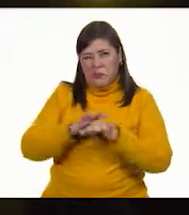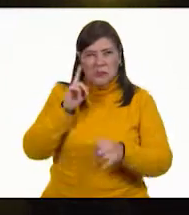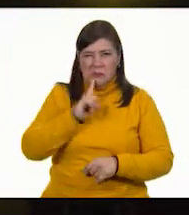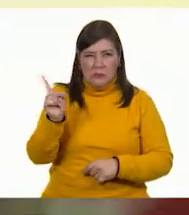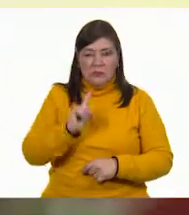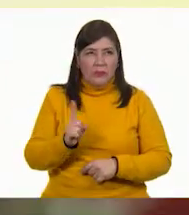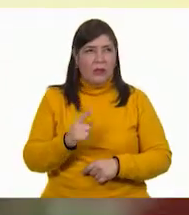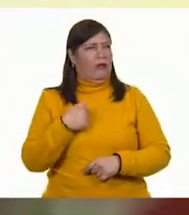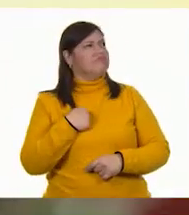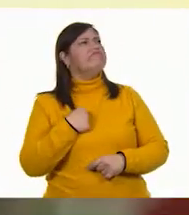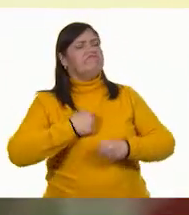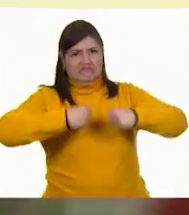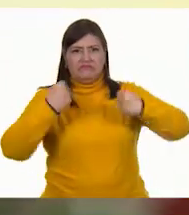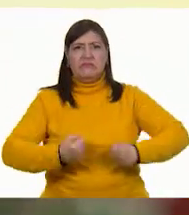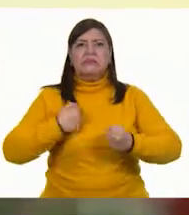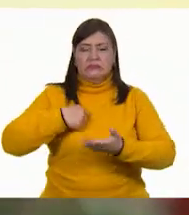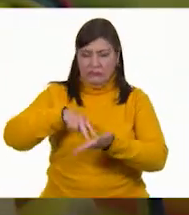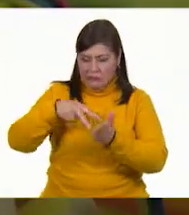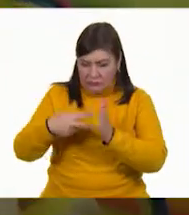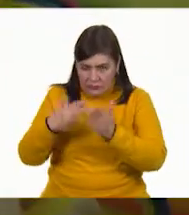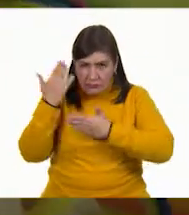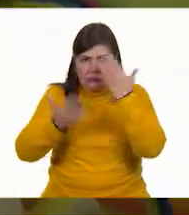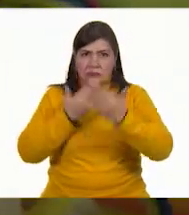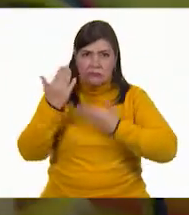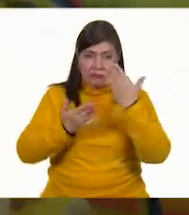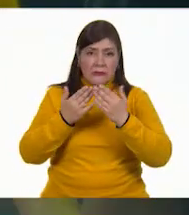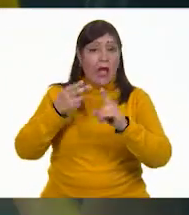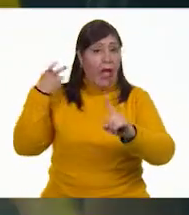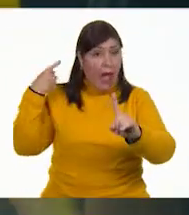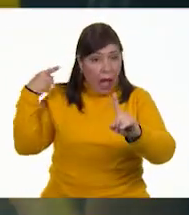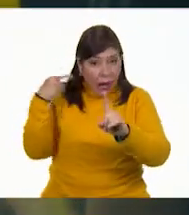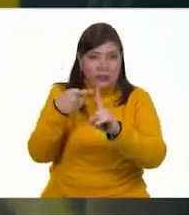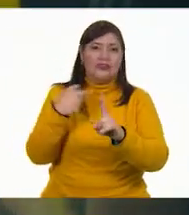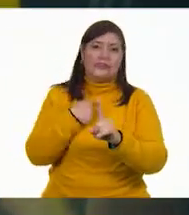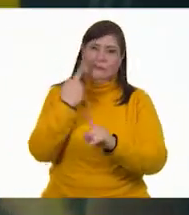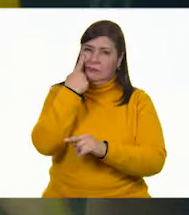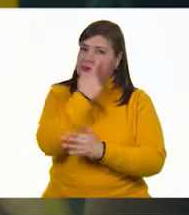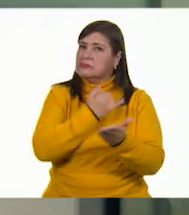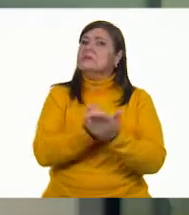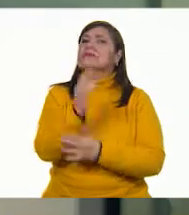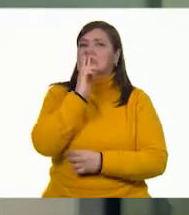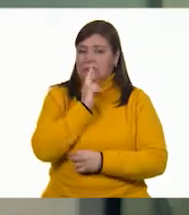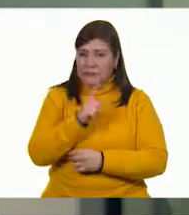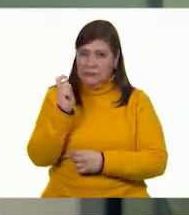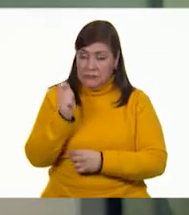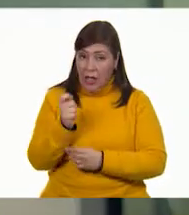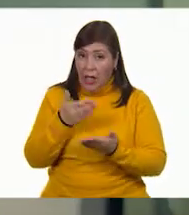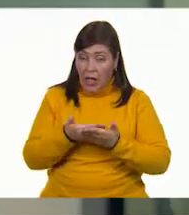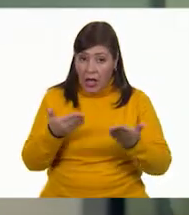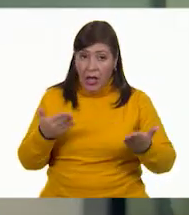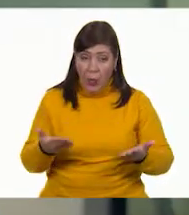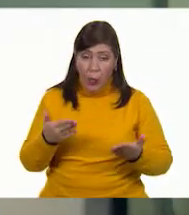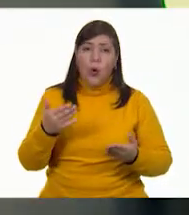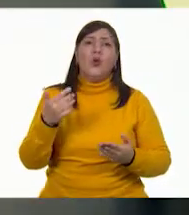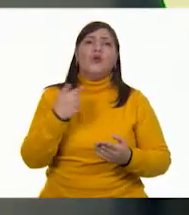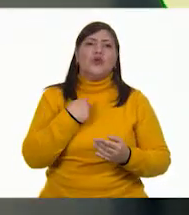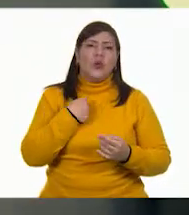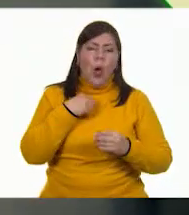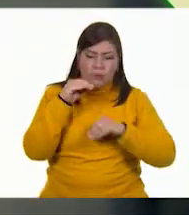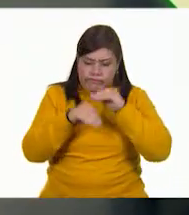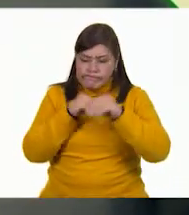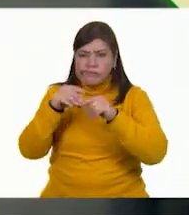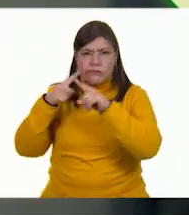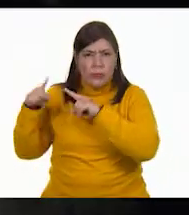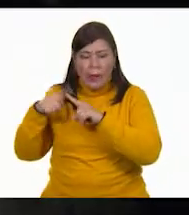Entonces decidí estudiar ingeniería. Pienso que ha sido una de las mejores decisiones que tomé. Ahora, diseño dispositivos que